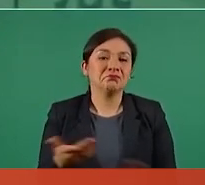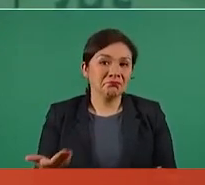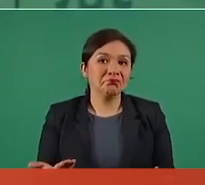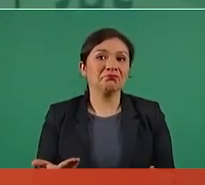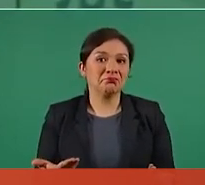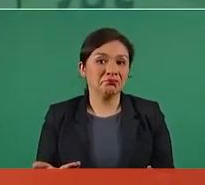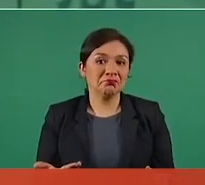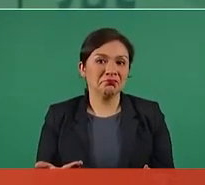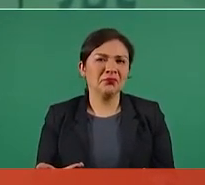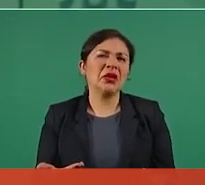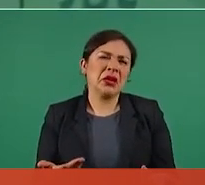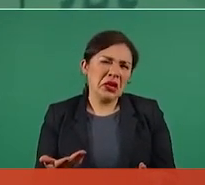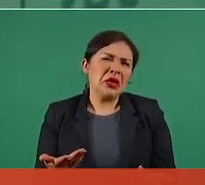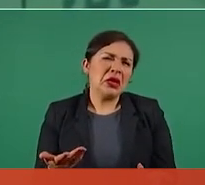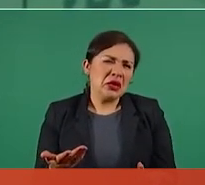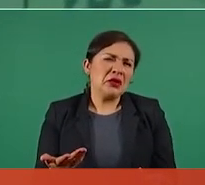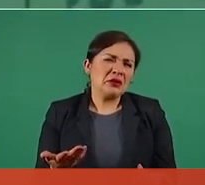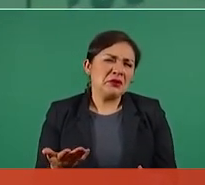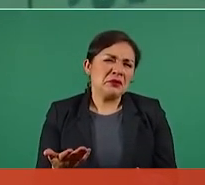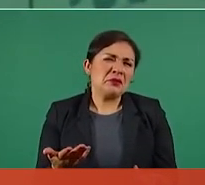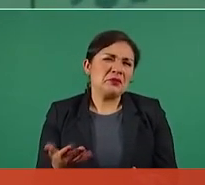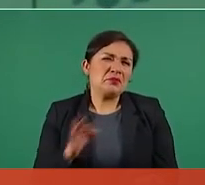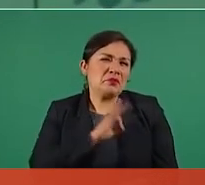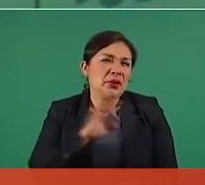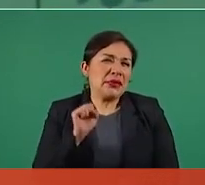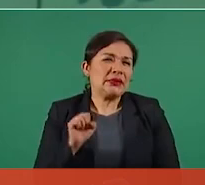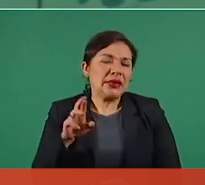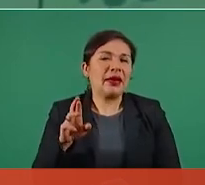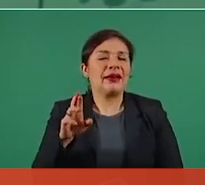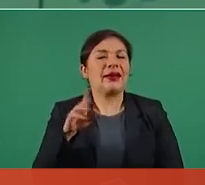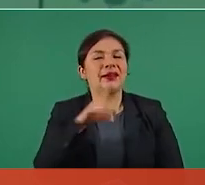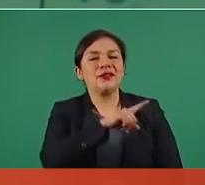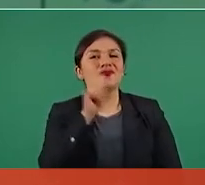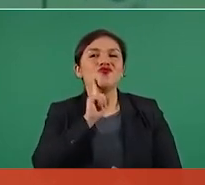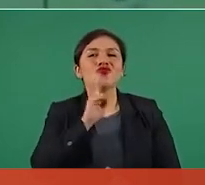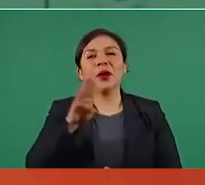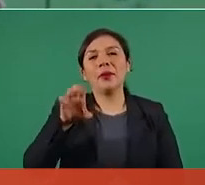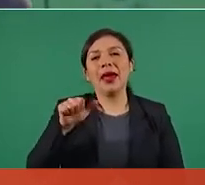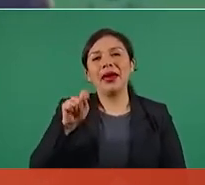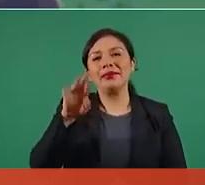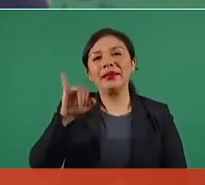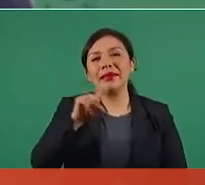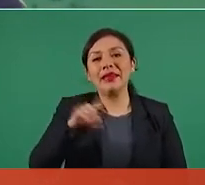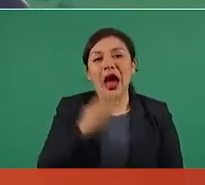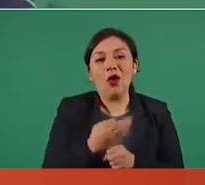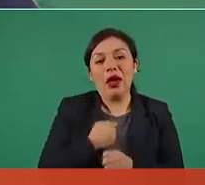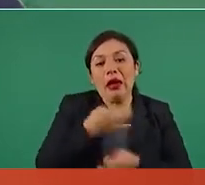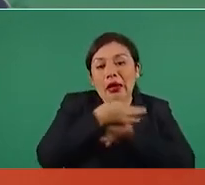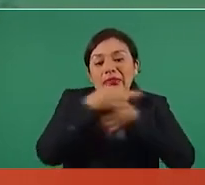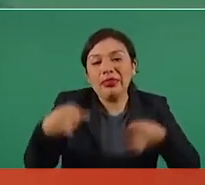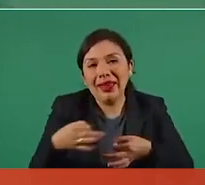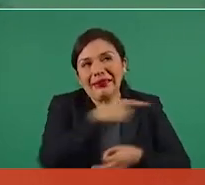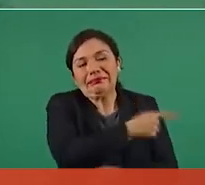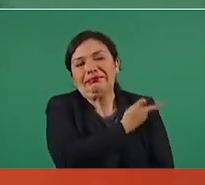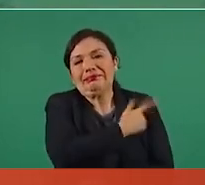No le va a gustar mucho a Beatriz que yo haya dicho esto, pero bueno.